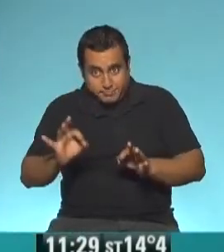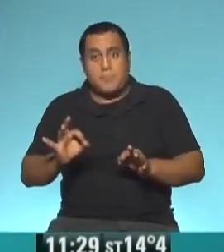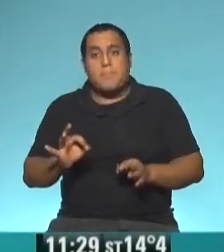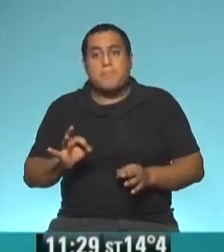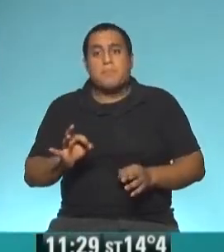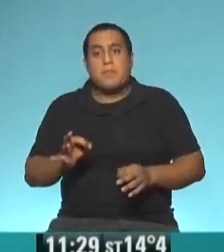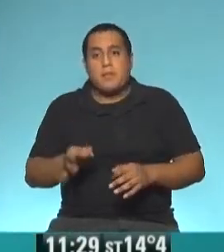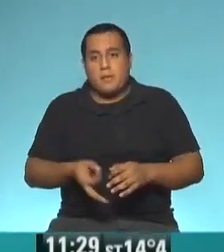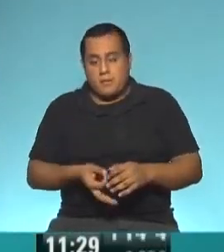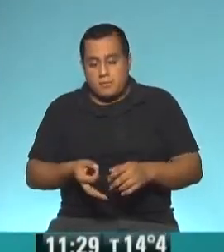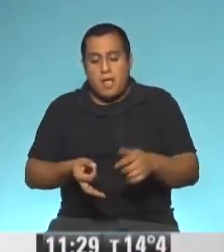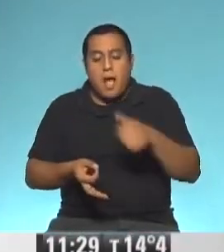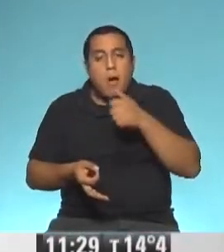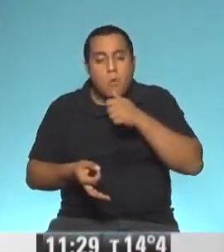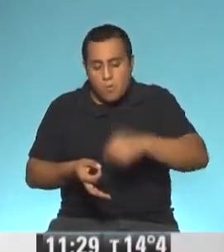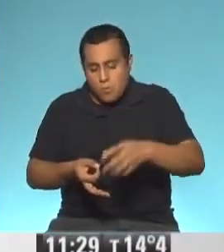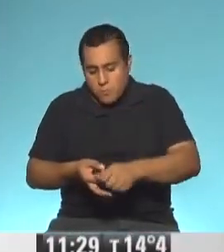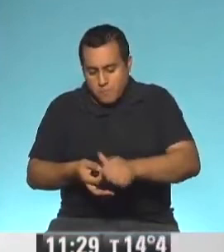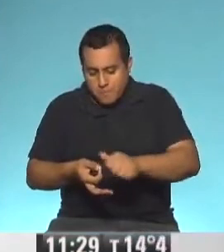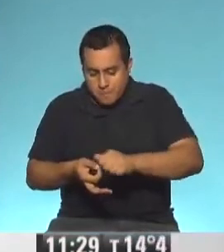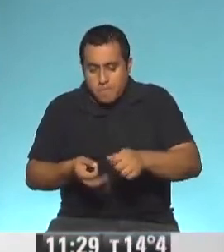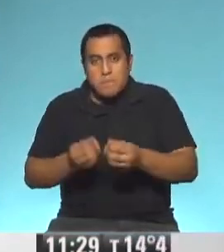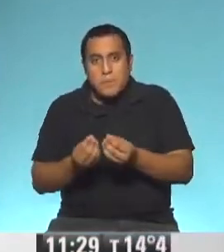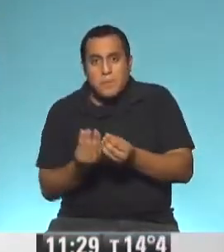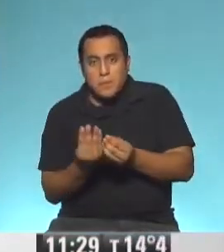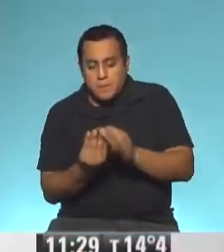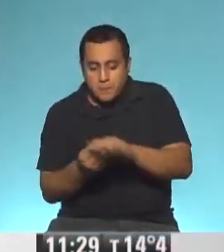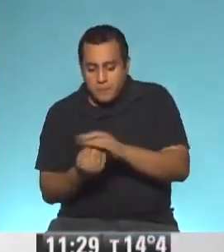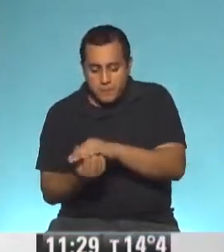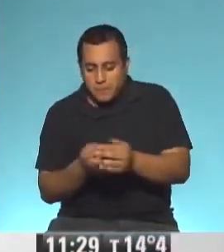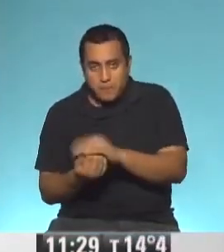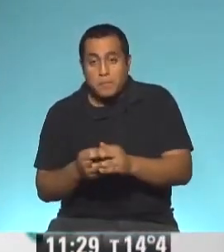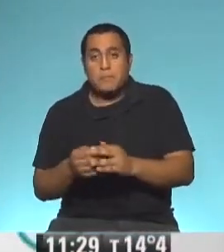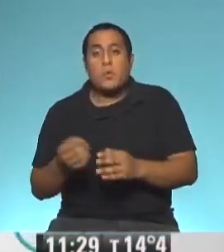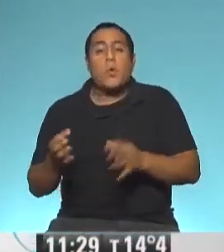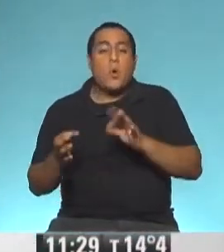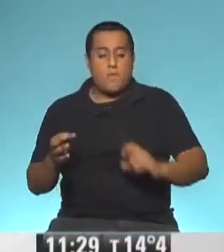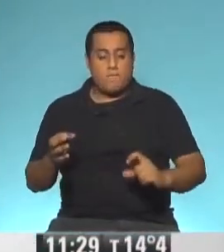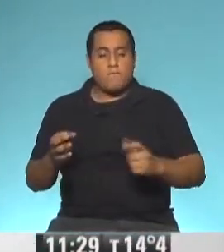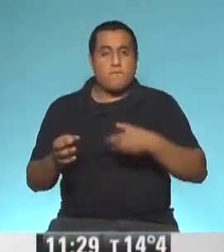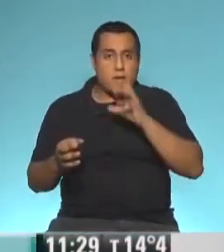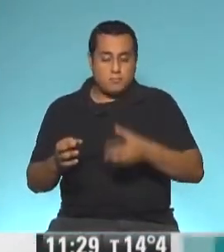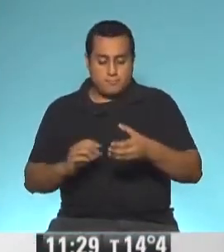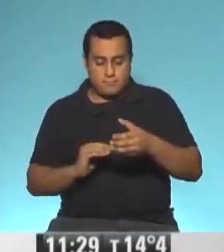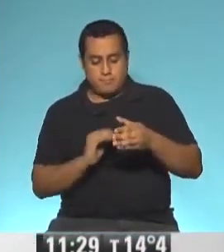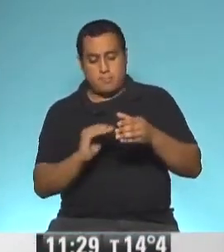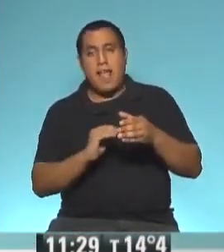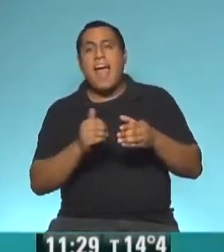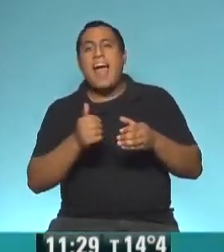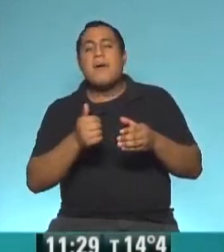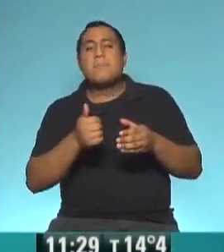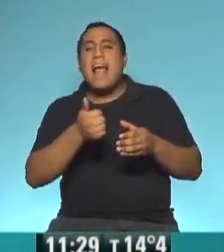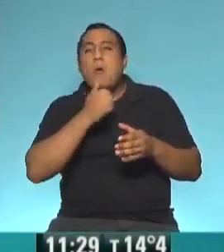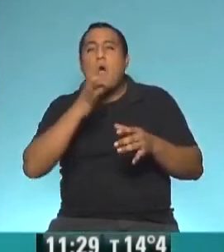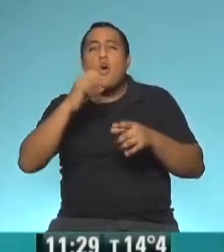lavar el cabezal de cepillo con mucha agua o podemos incorporar en un vasito la mitad de agua oxigenada